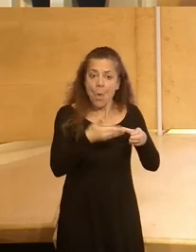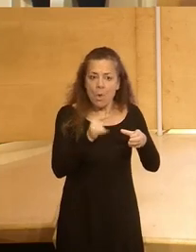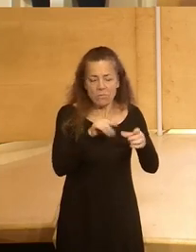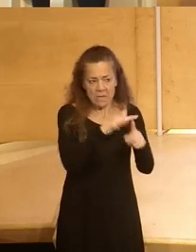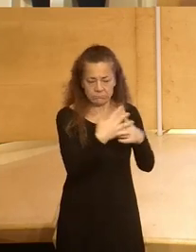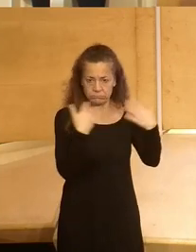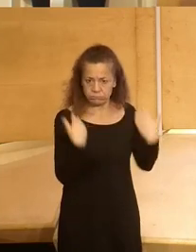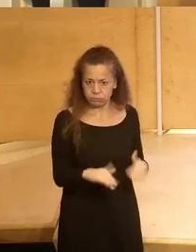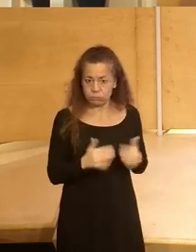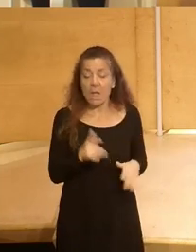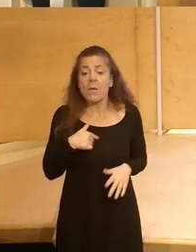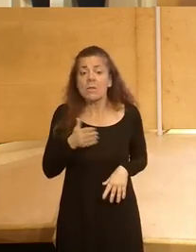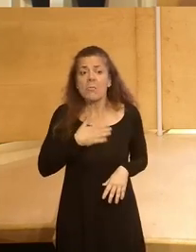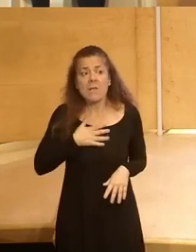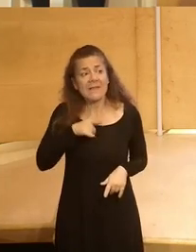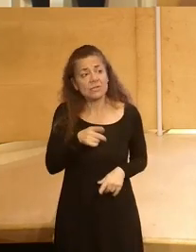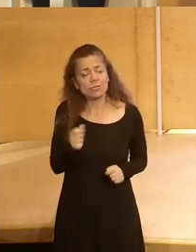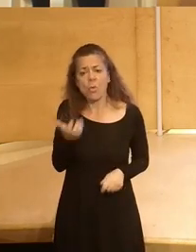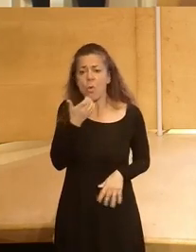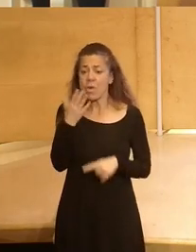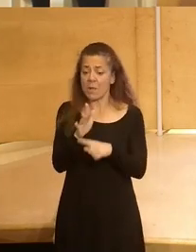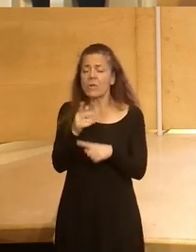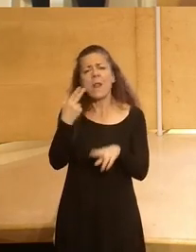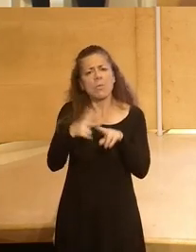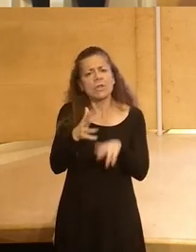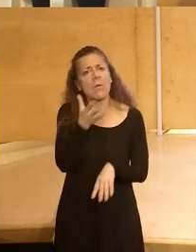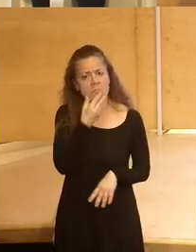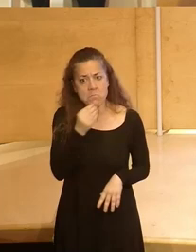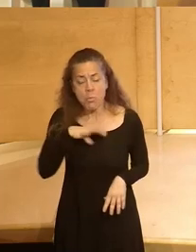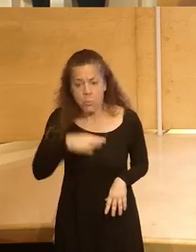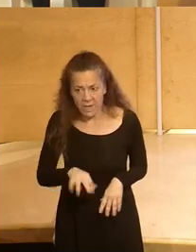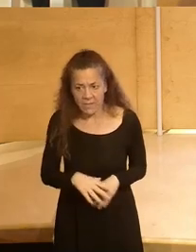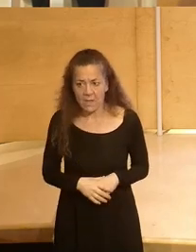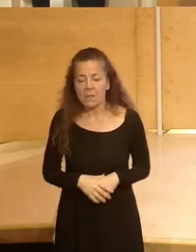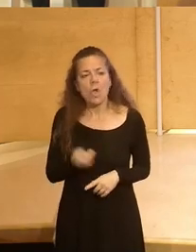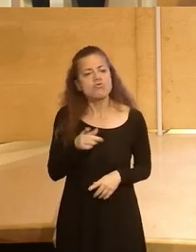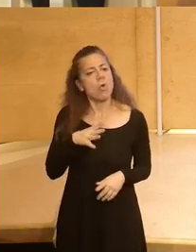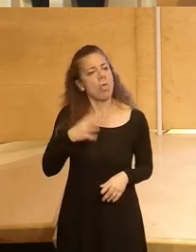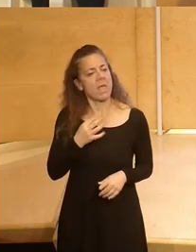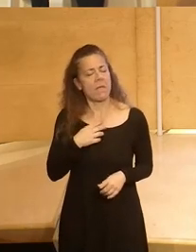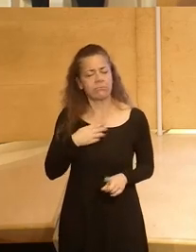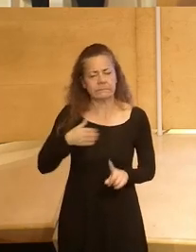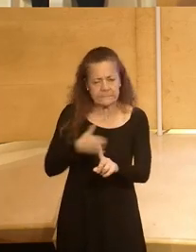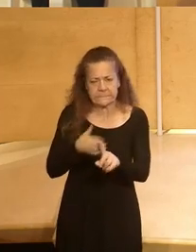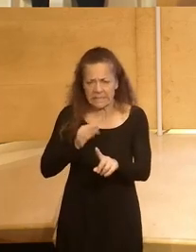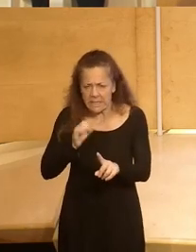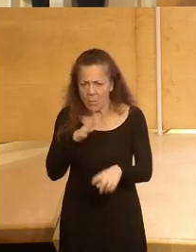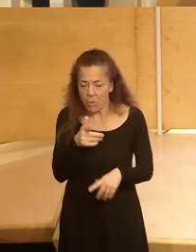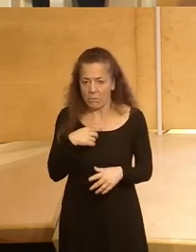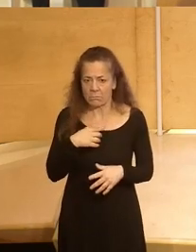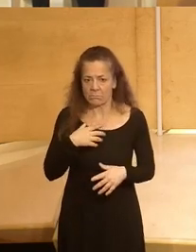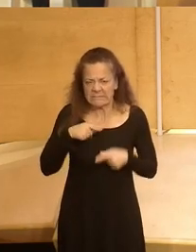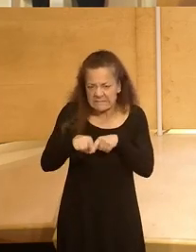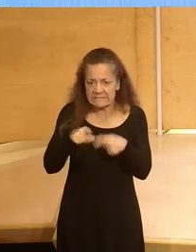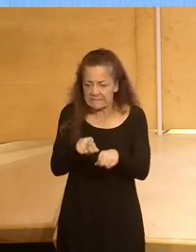esa circunstancia pero para mí eso es un ejemplo de la política puede ser bonita quiero decir la gente no tiene por qué acuchillándose por los pasillos y